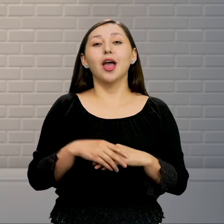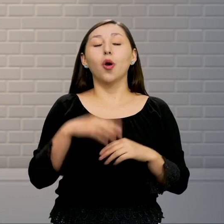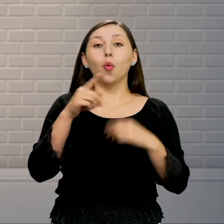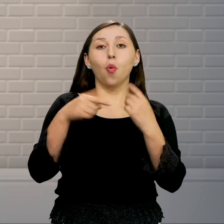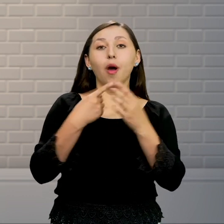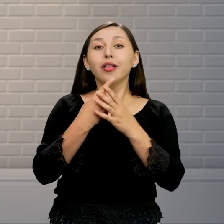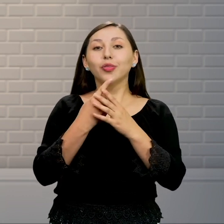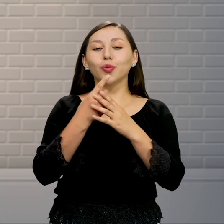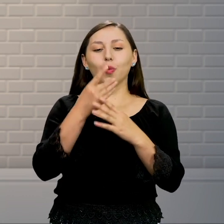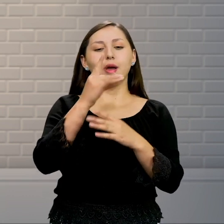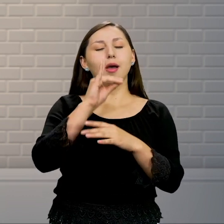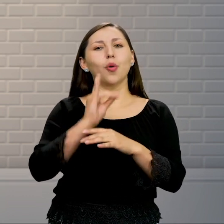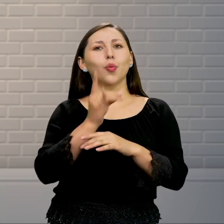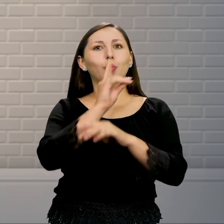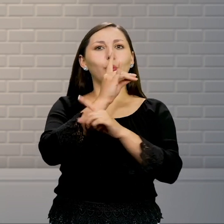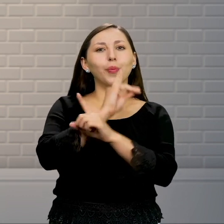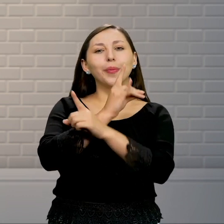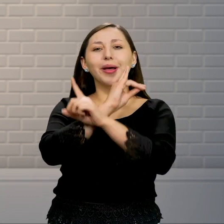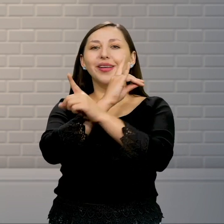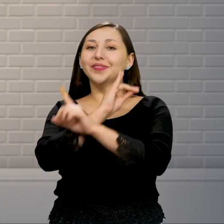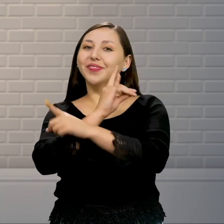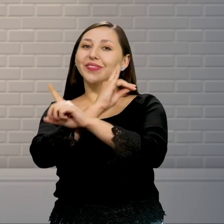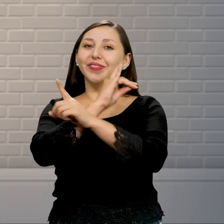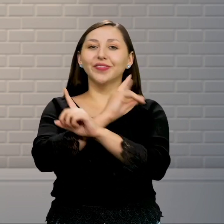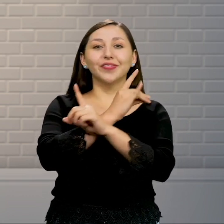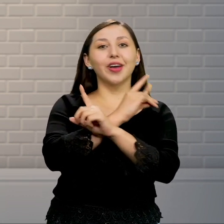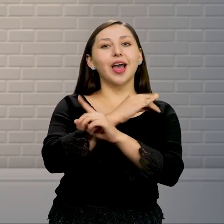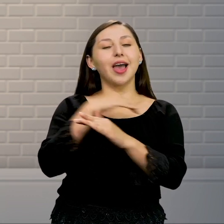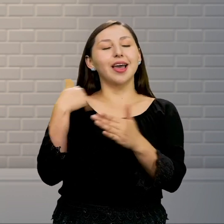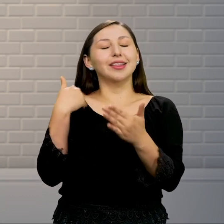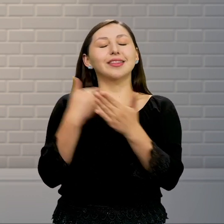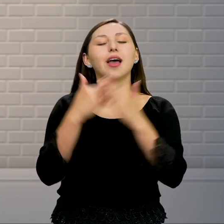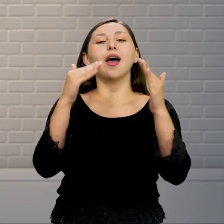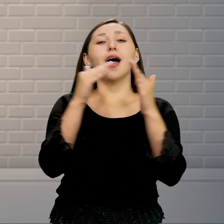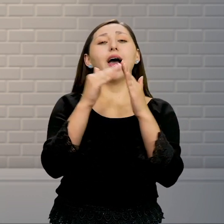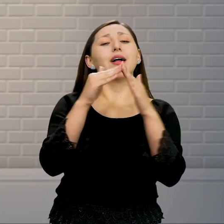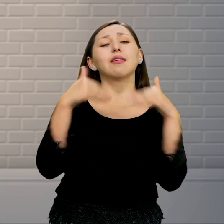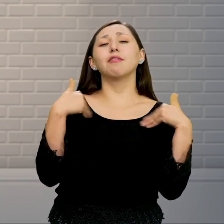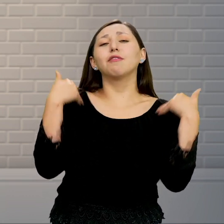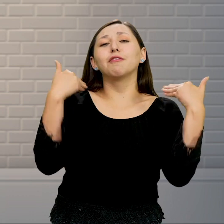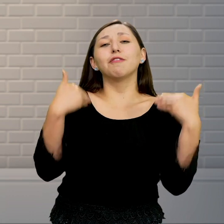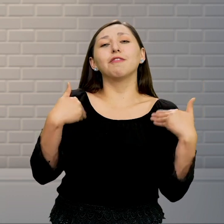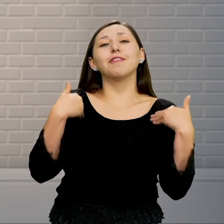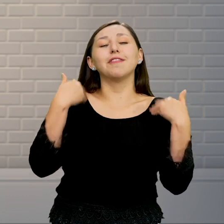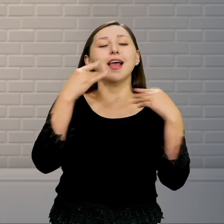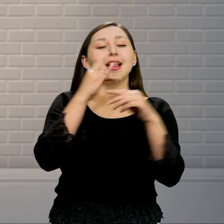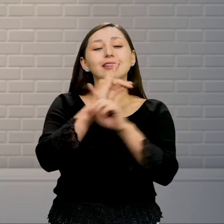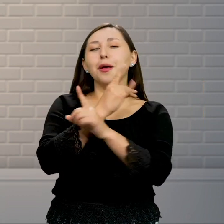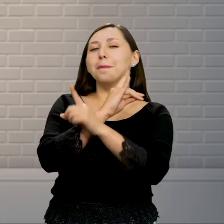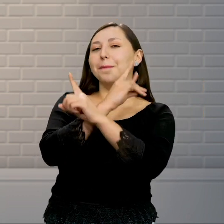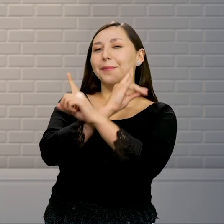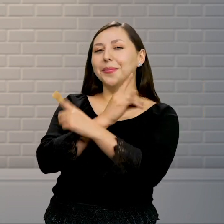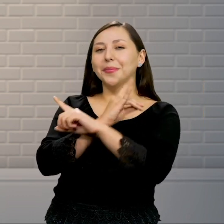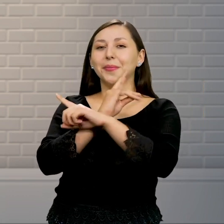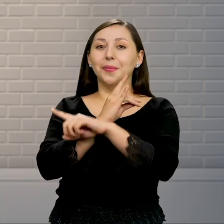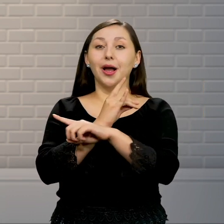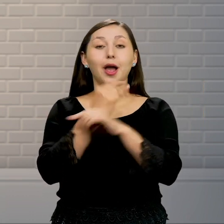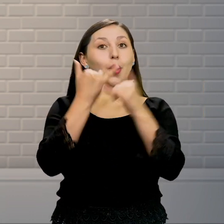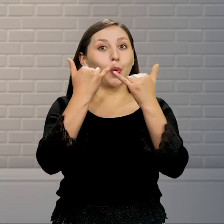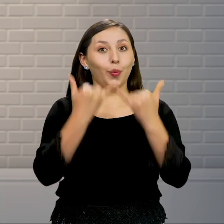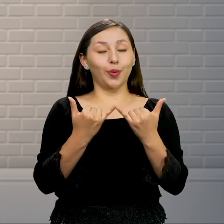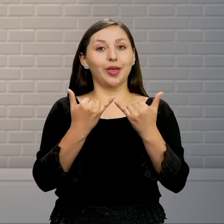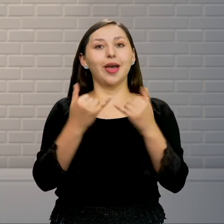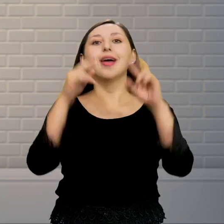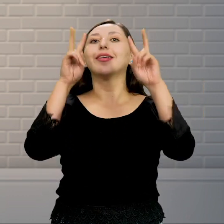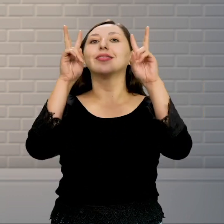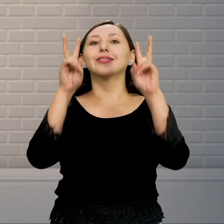su colita Pequeñita, pero la mueve Cuando llego a casa, siempre me recibe feliz Hoy vamos a conversar sobre las mascotas, quieto Rex